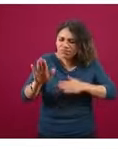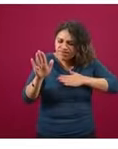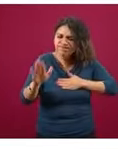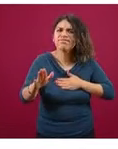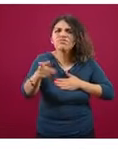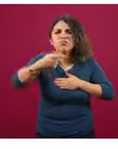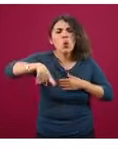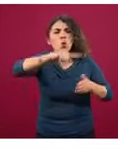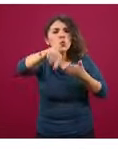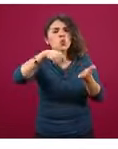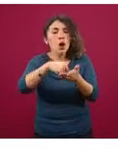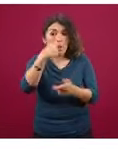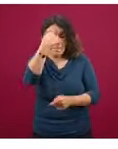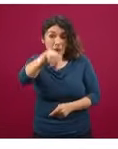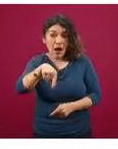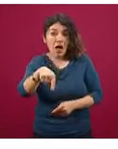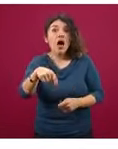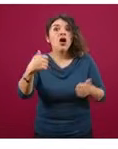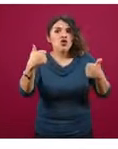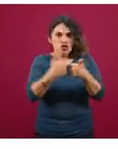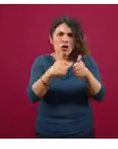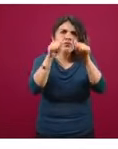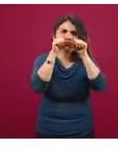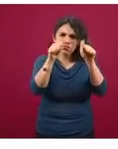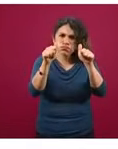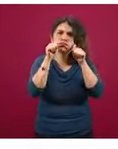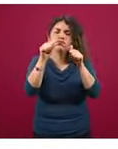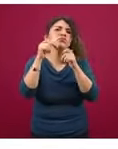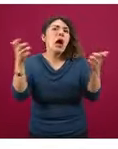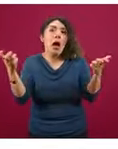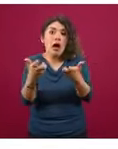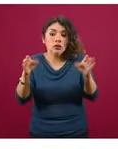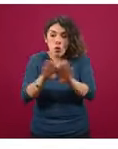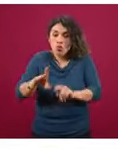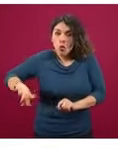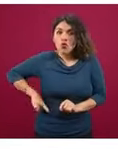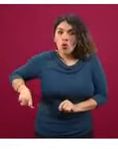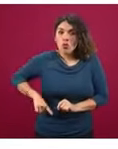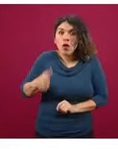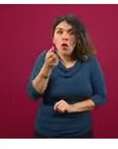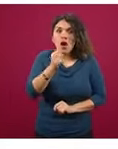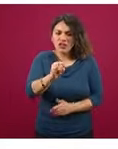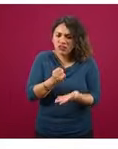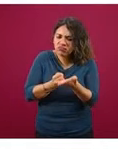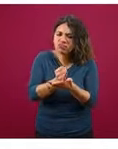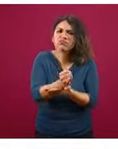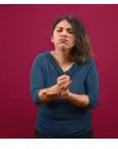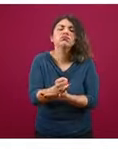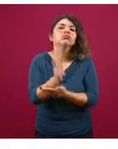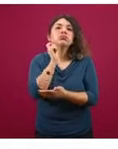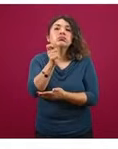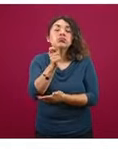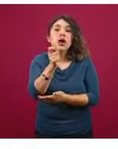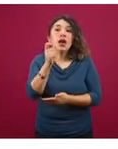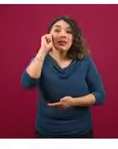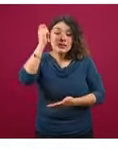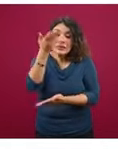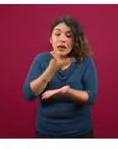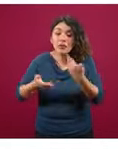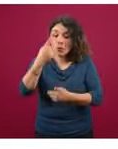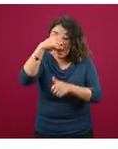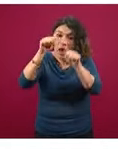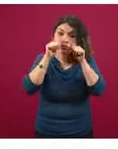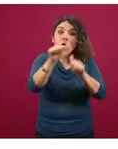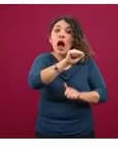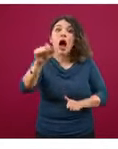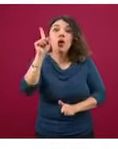instancias, que no sólo mantuvieron, porque logramos como gobierno de México, decidimos que los servicios de atención a